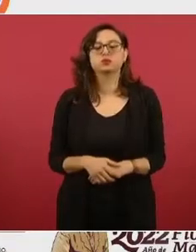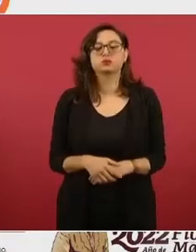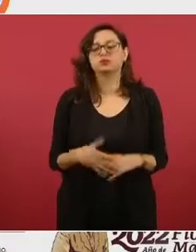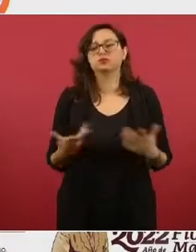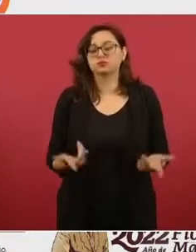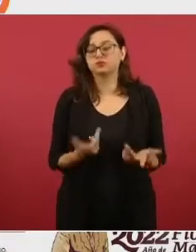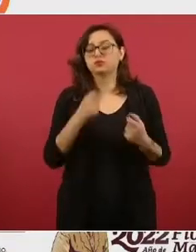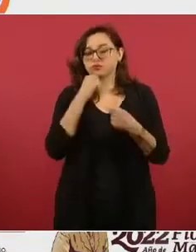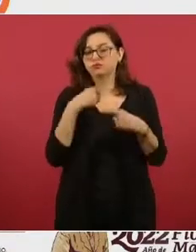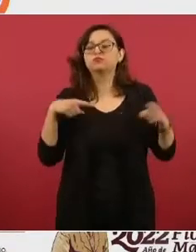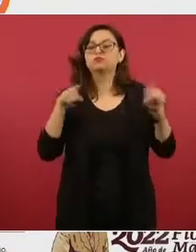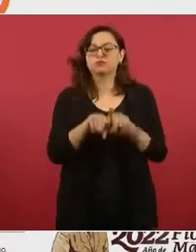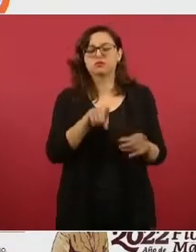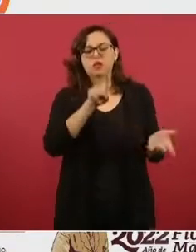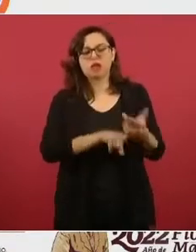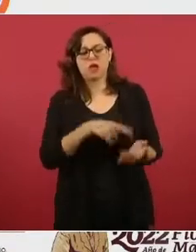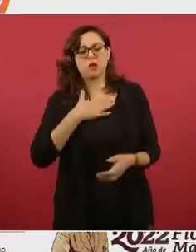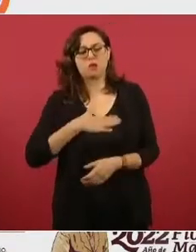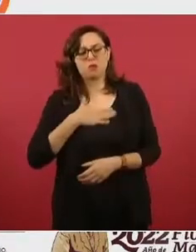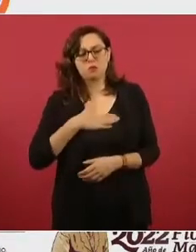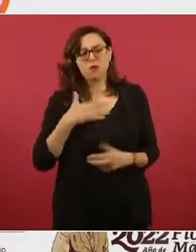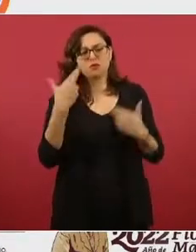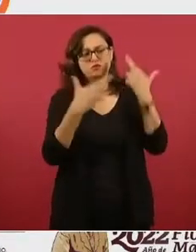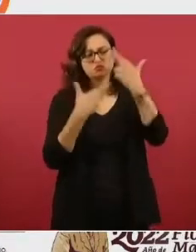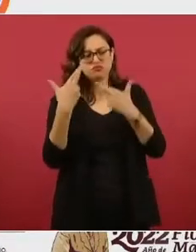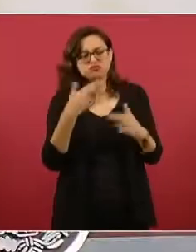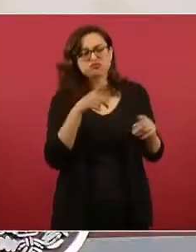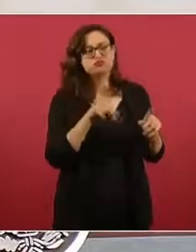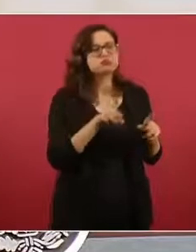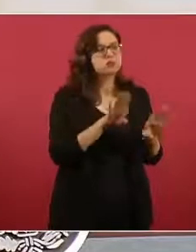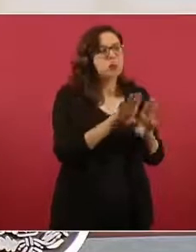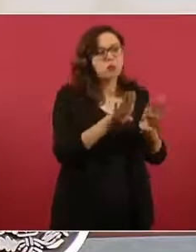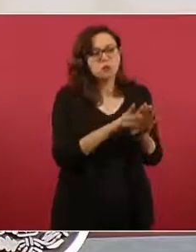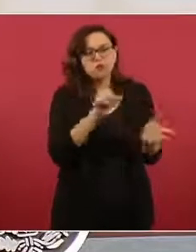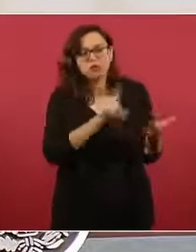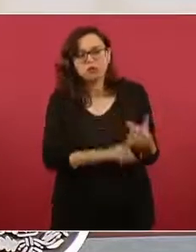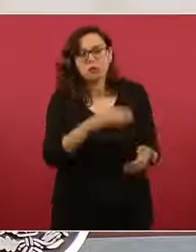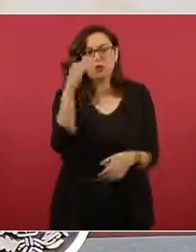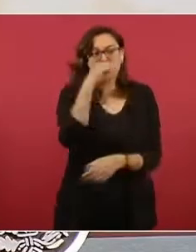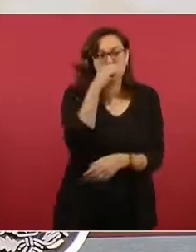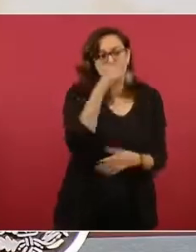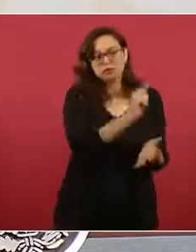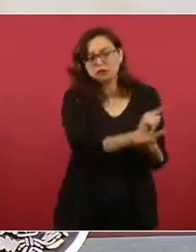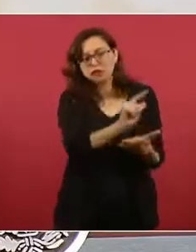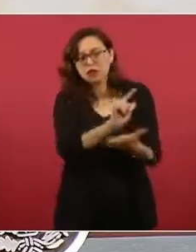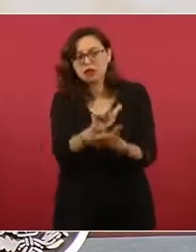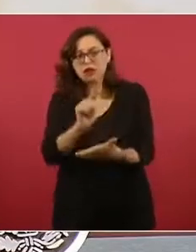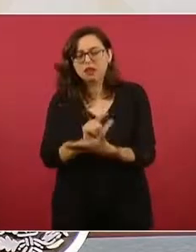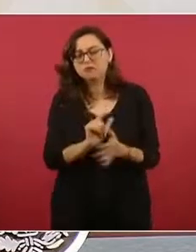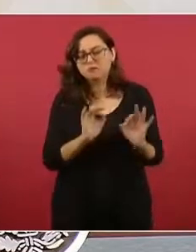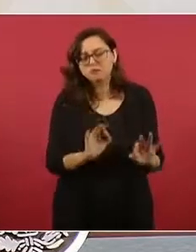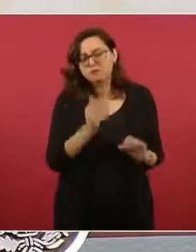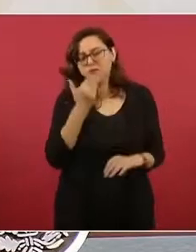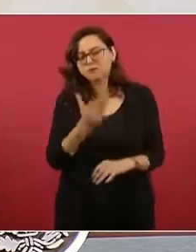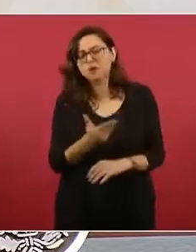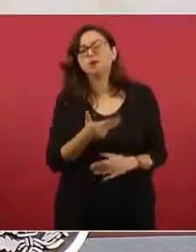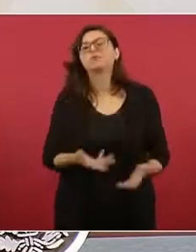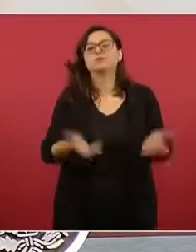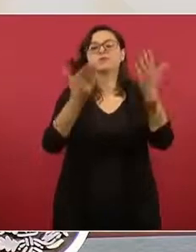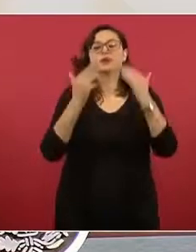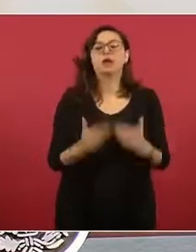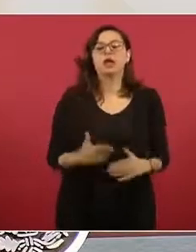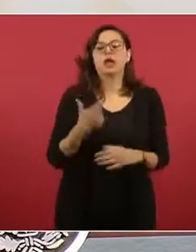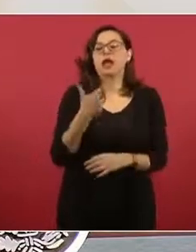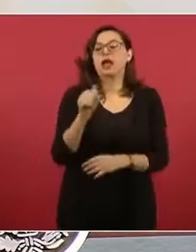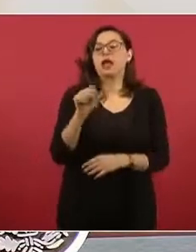seguimos revisando que de preferencia no cobren los baños y los mantengan limpios. En el tema de gas LP